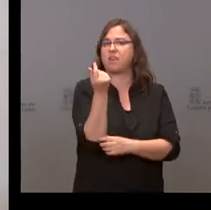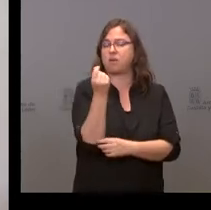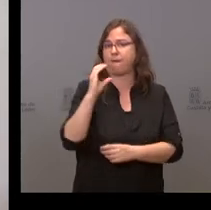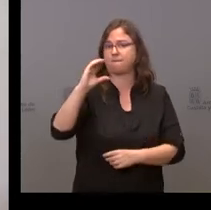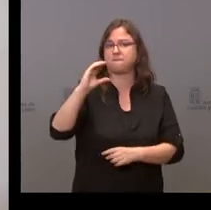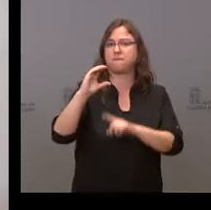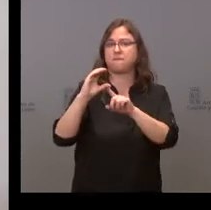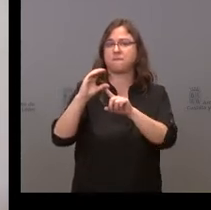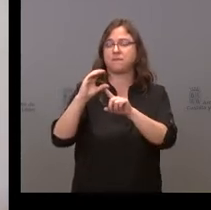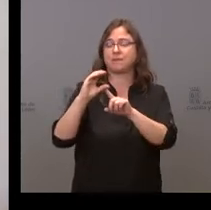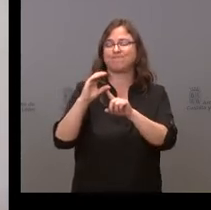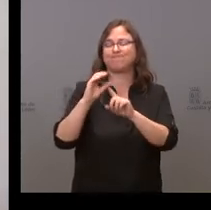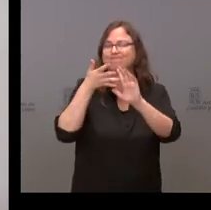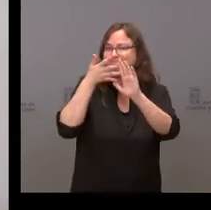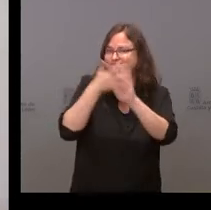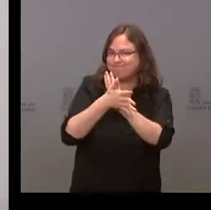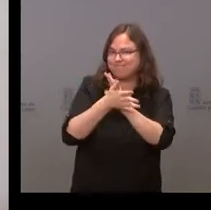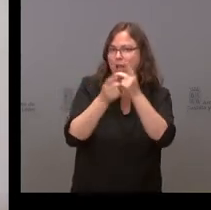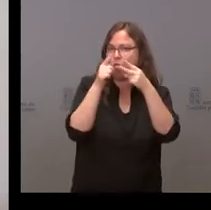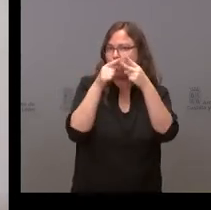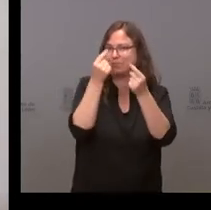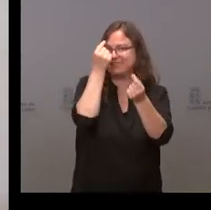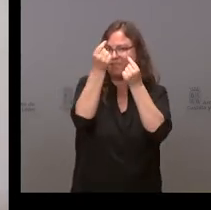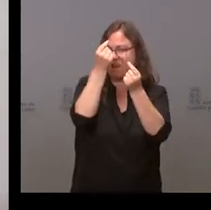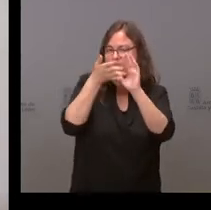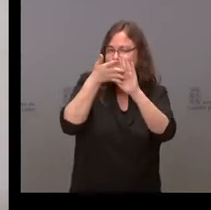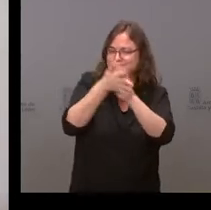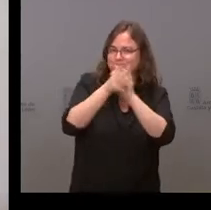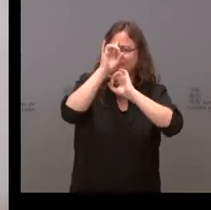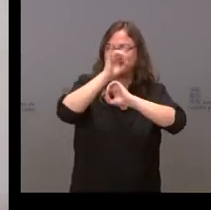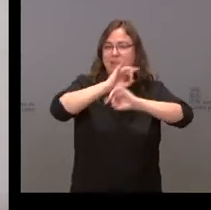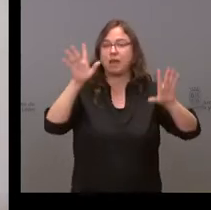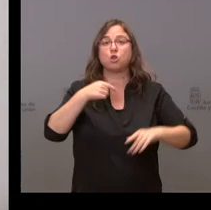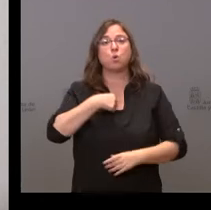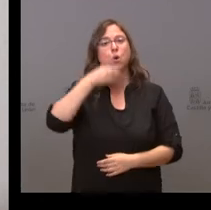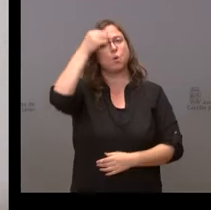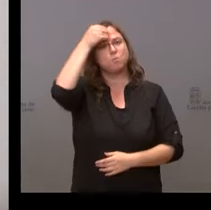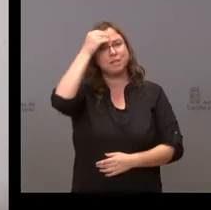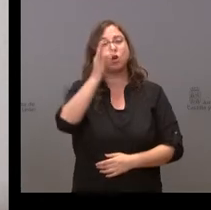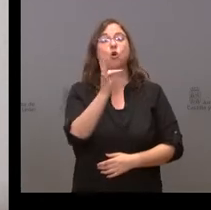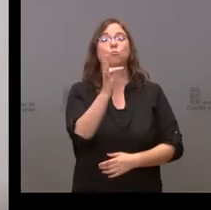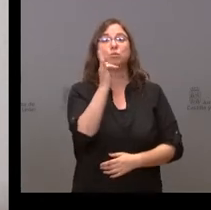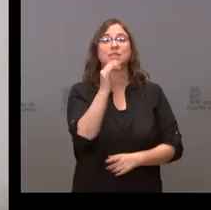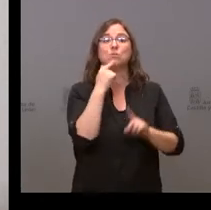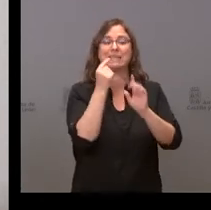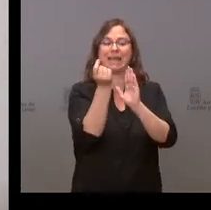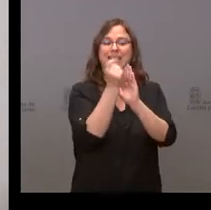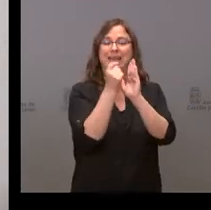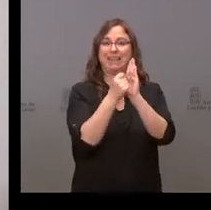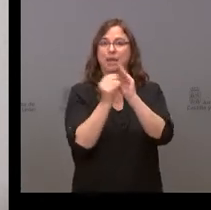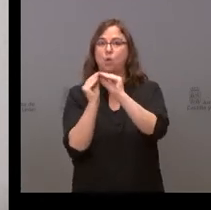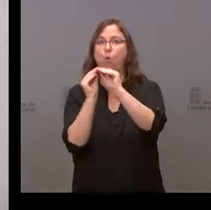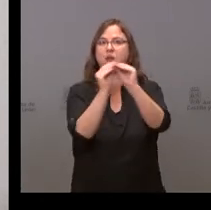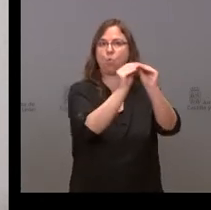dos precisiones. Una, creo que es bueno que se unifiquen los criterios y que se negocien los